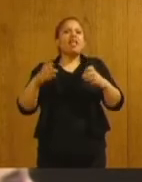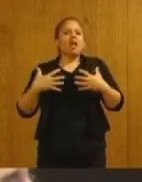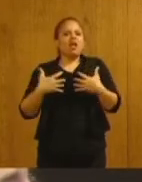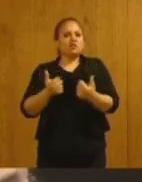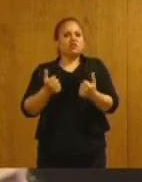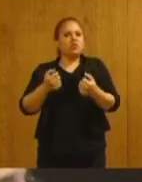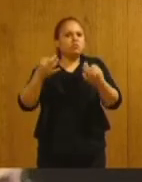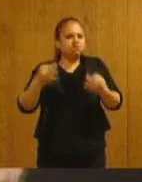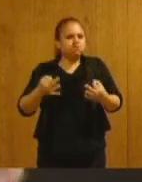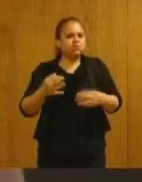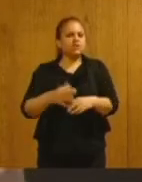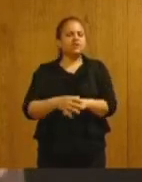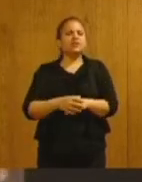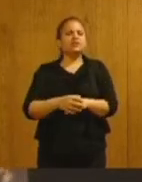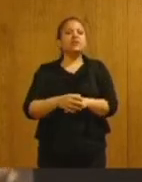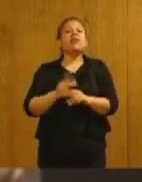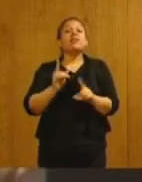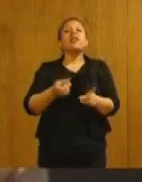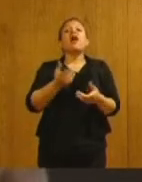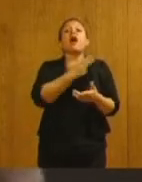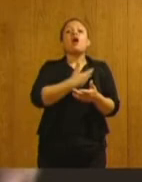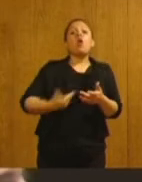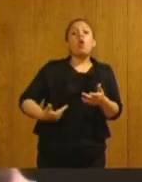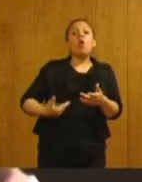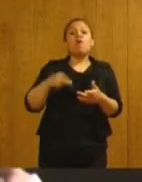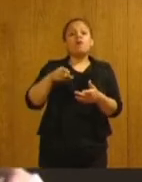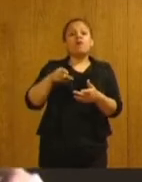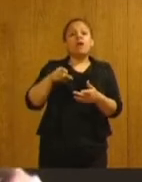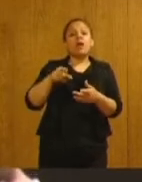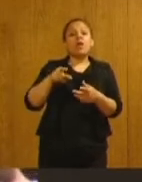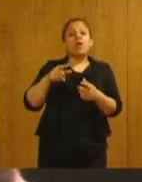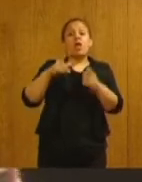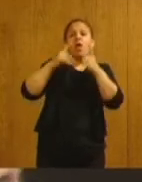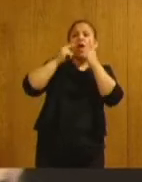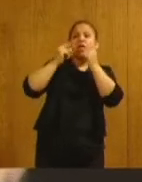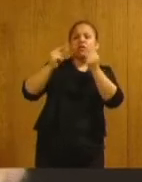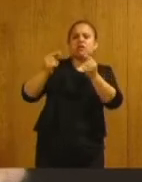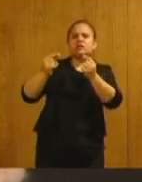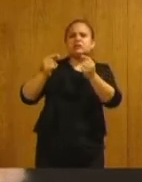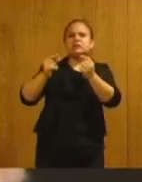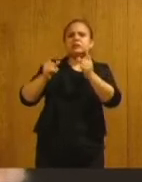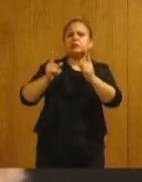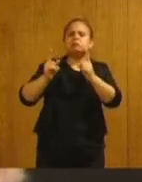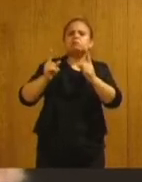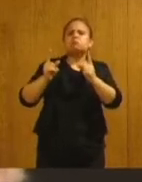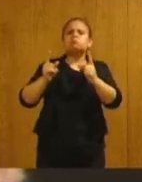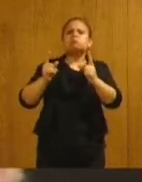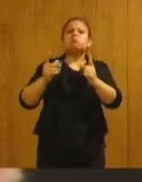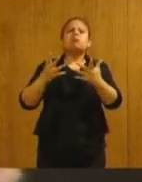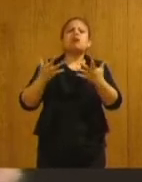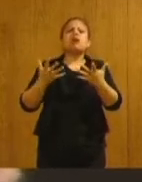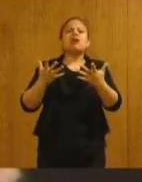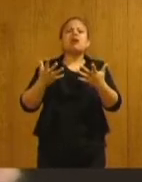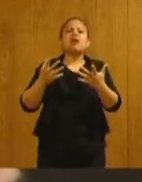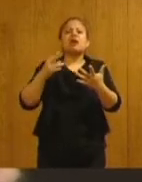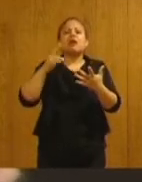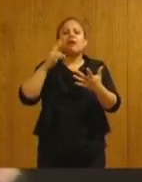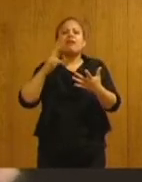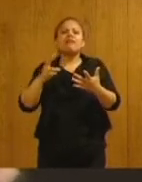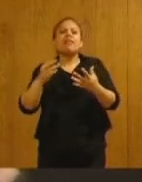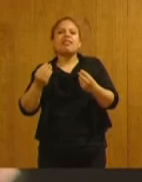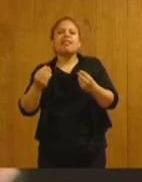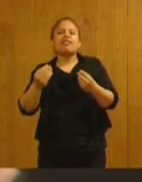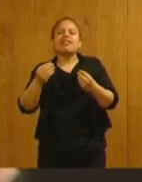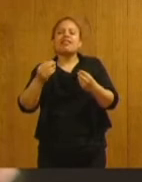finalmente, con un gobierno que lejano a todo critica, como usted bien lo señala, señor presidente, y cercano